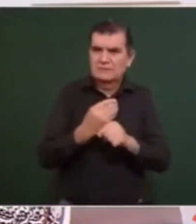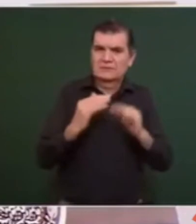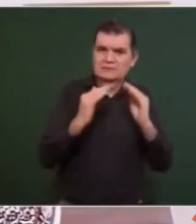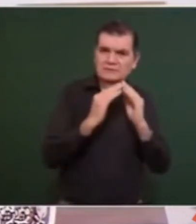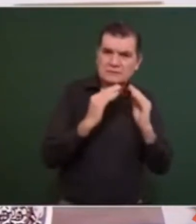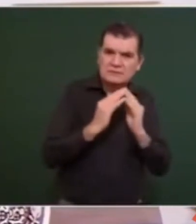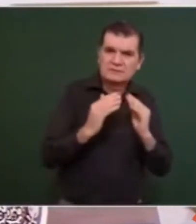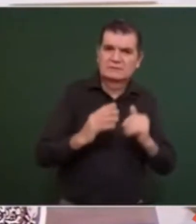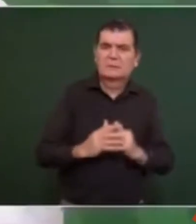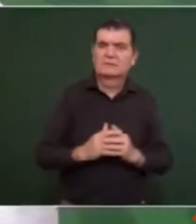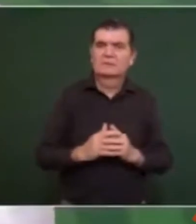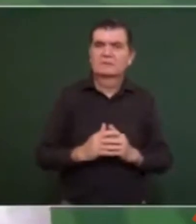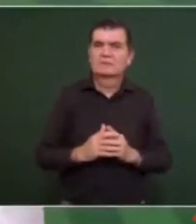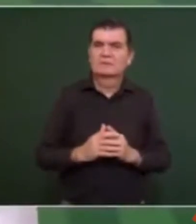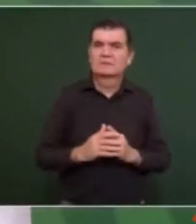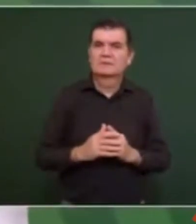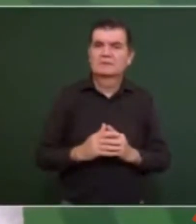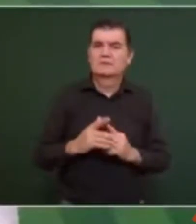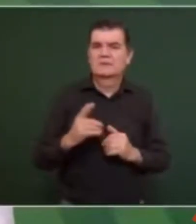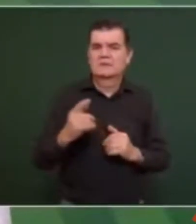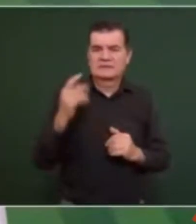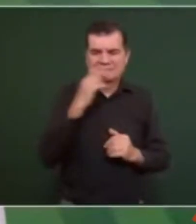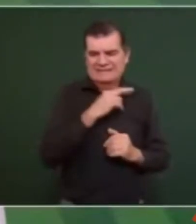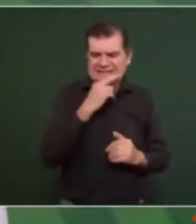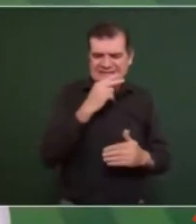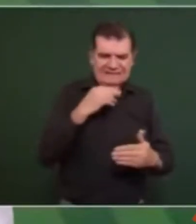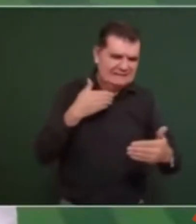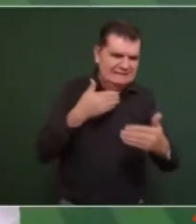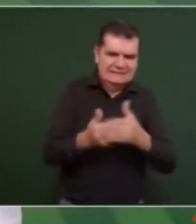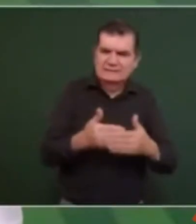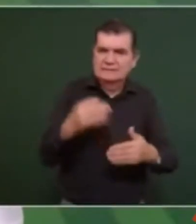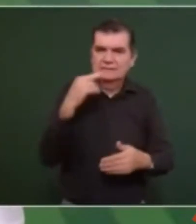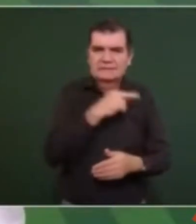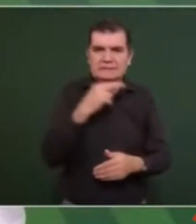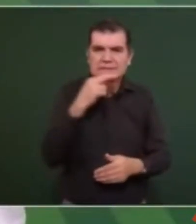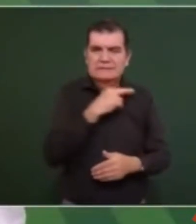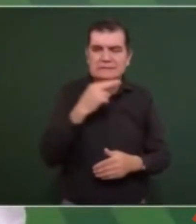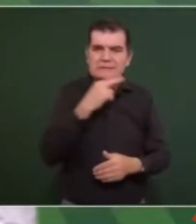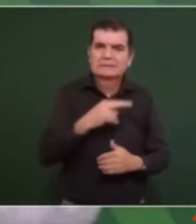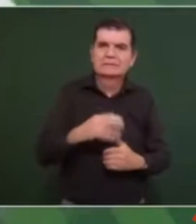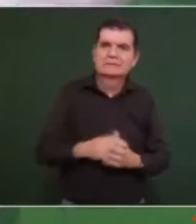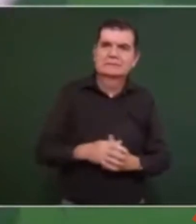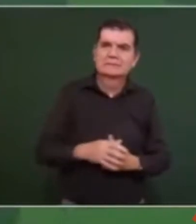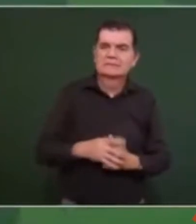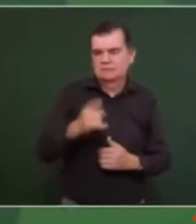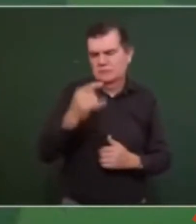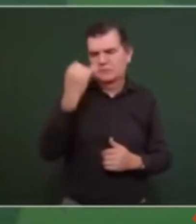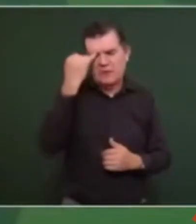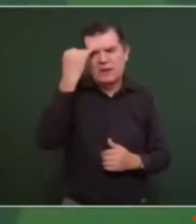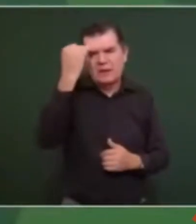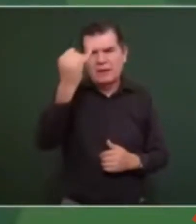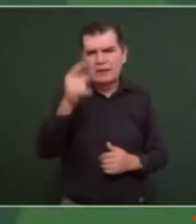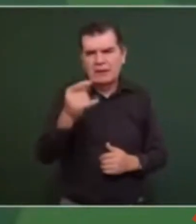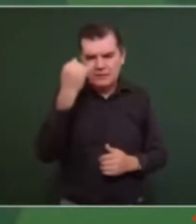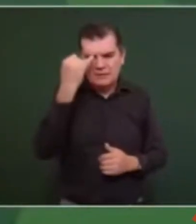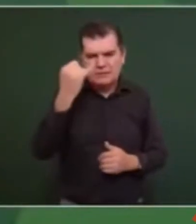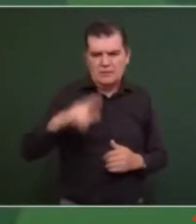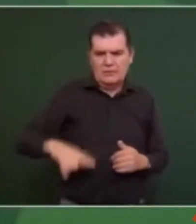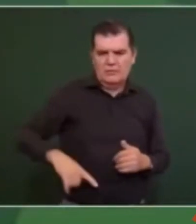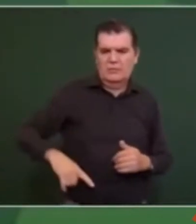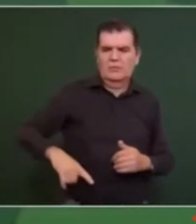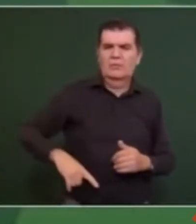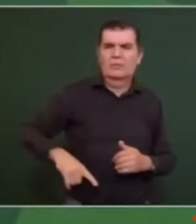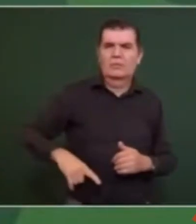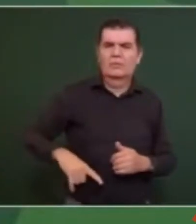casas lo más pronto posible. Imagínense el gobierno